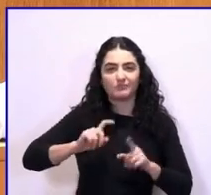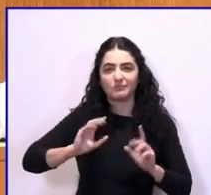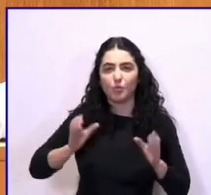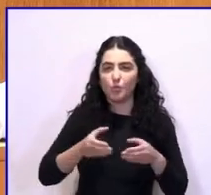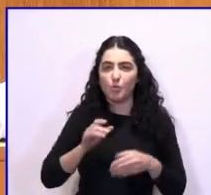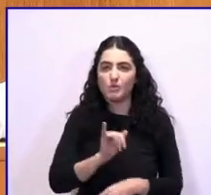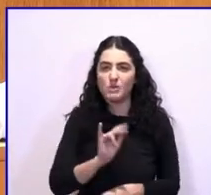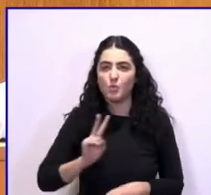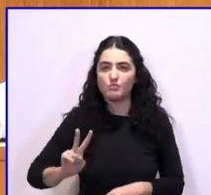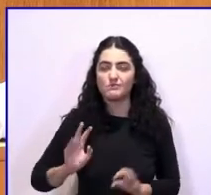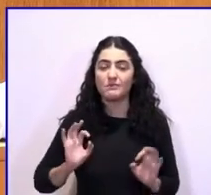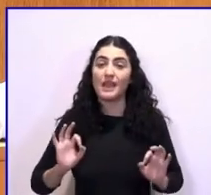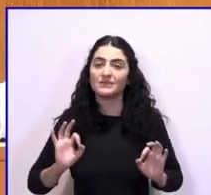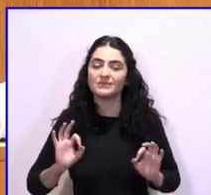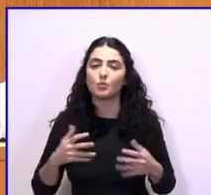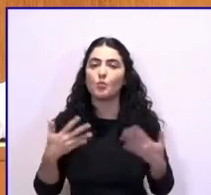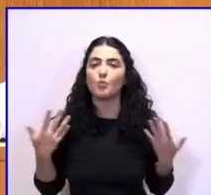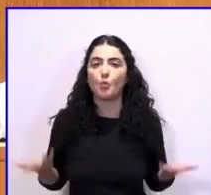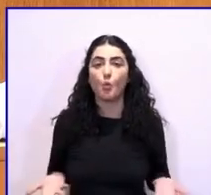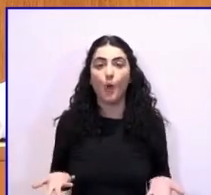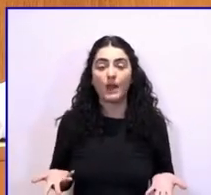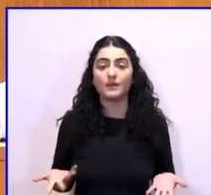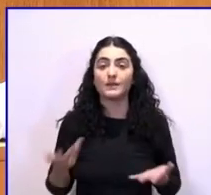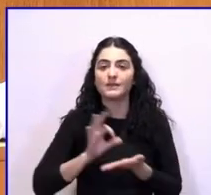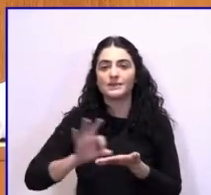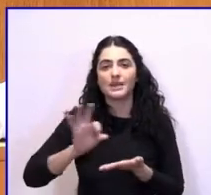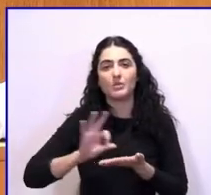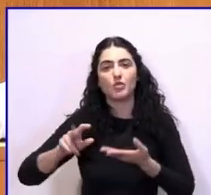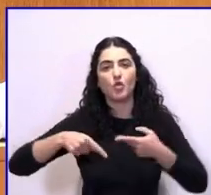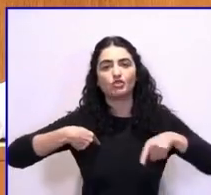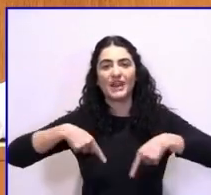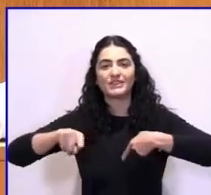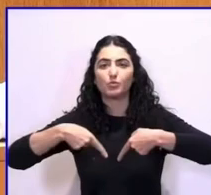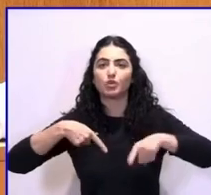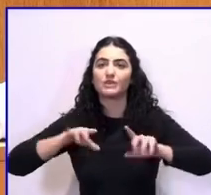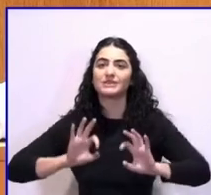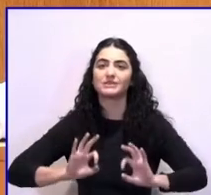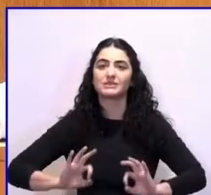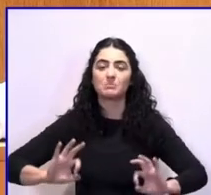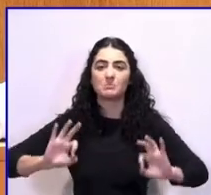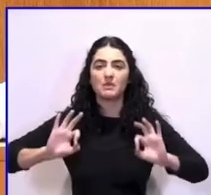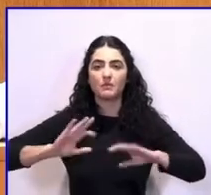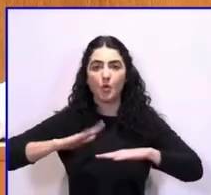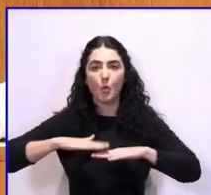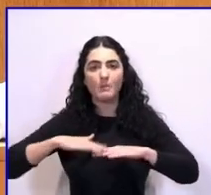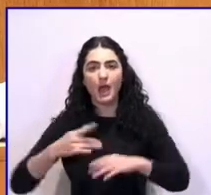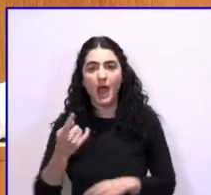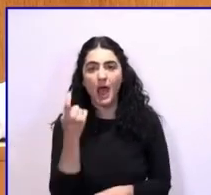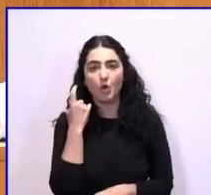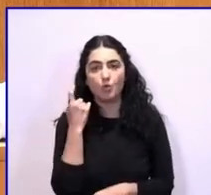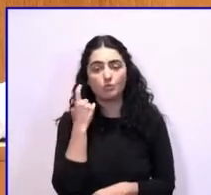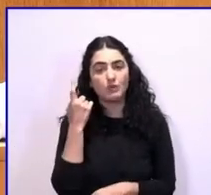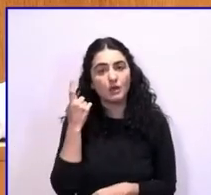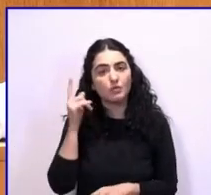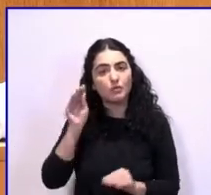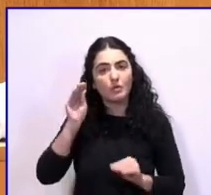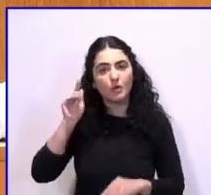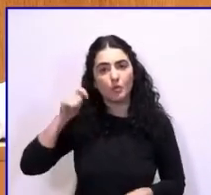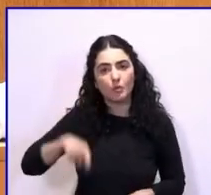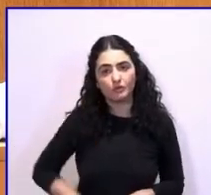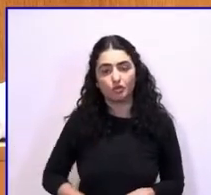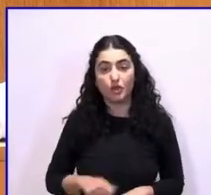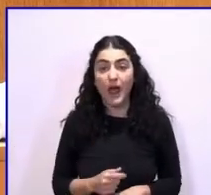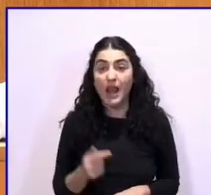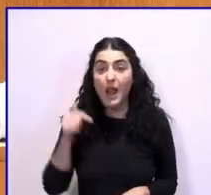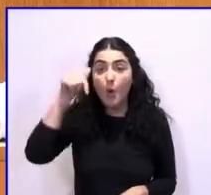es establecer un servicio de transporte específico para el alumnado de formación profesional. Hoy